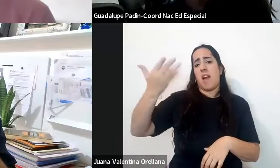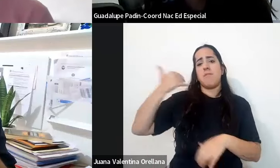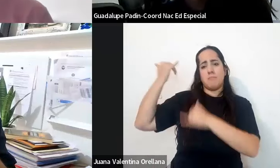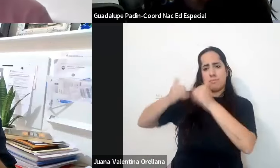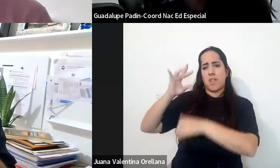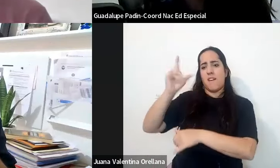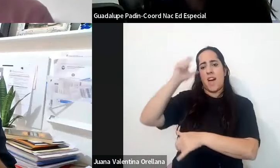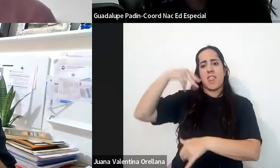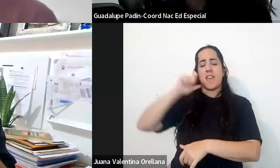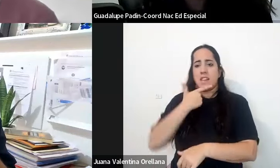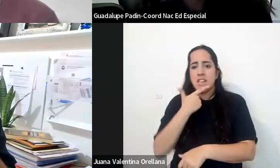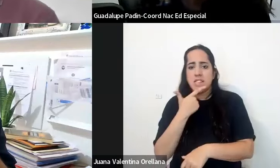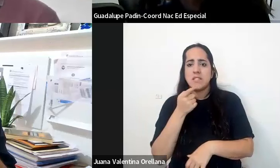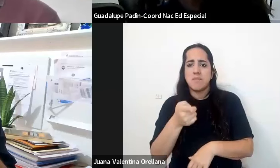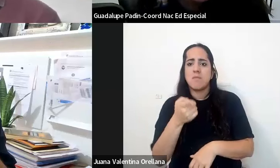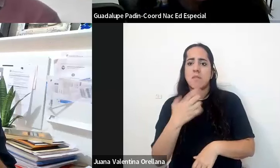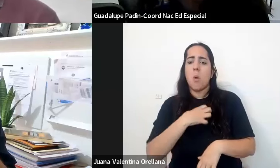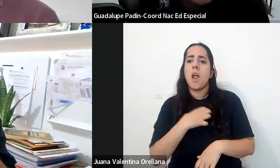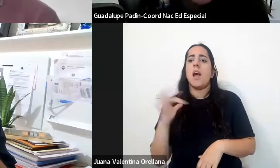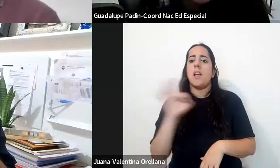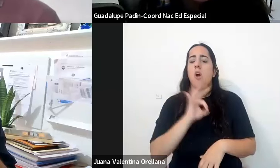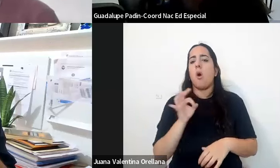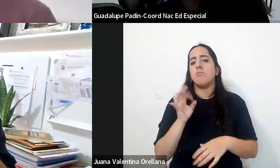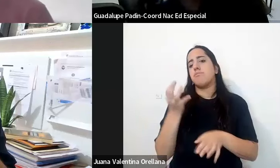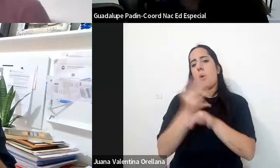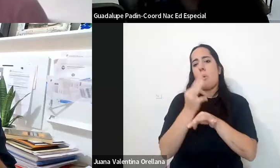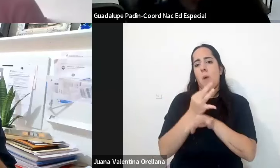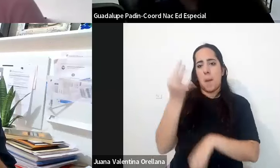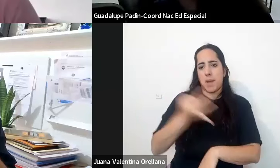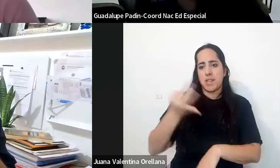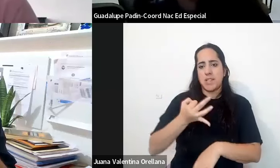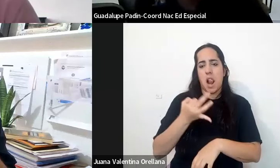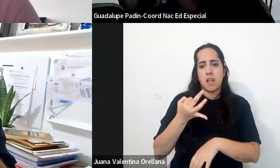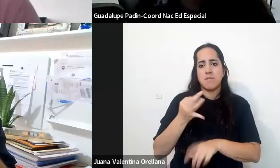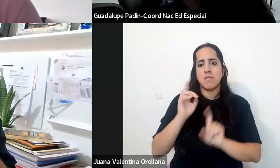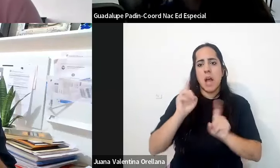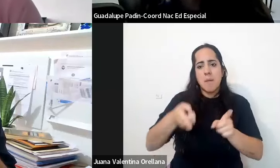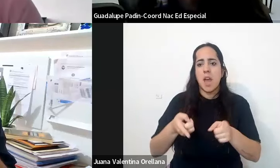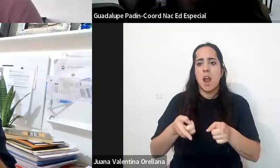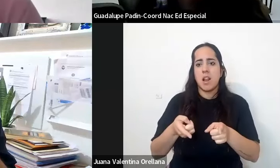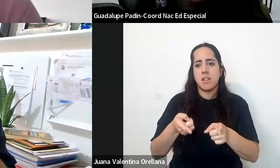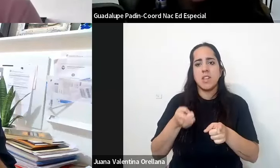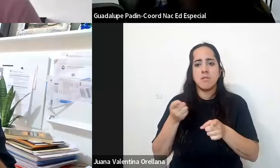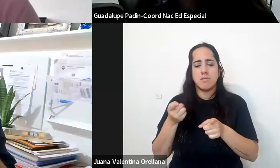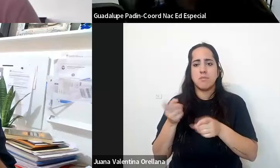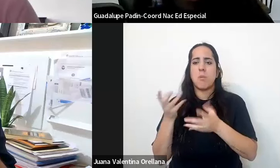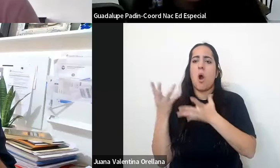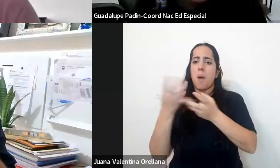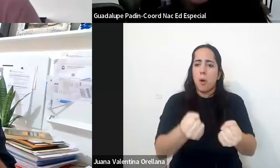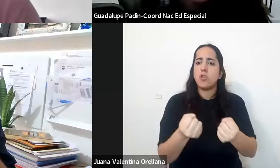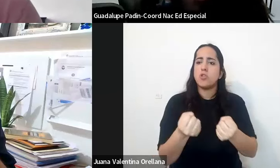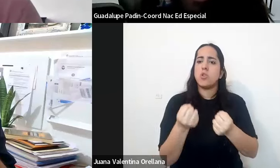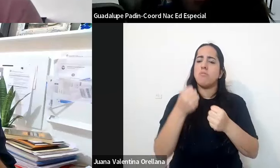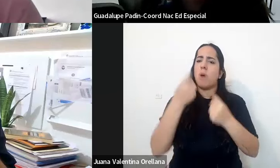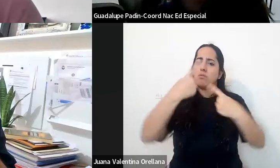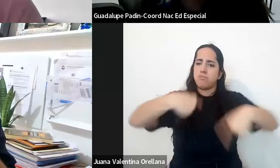escuelas ordinarias o los anexos de la educación especial así como la participación de distintos tipos de apoyos o recursos